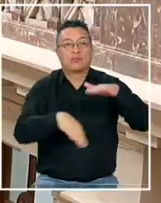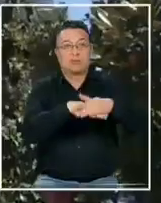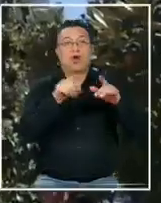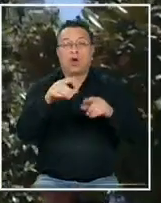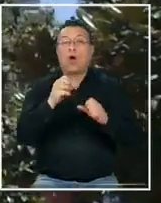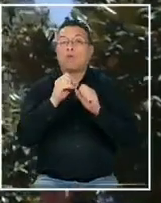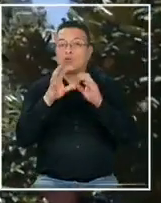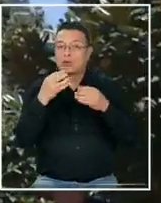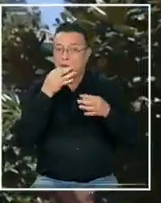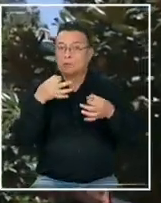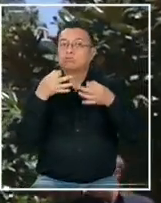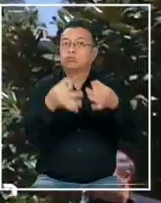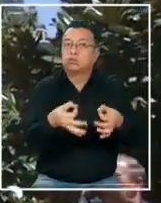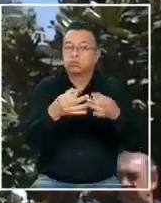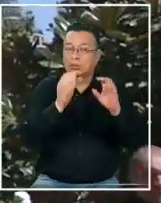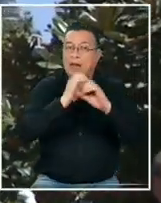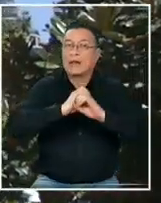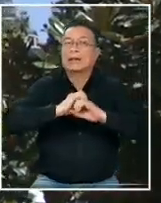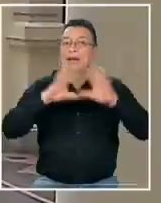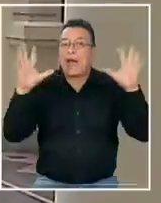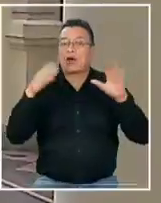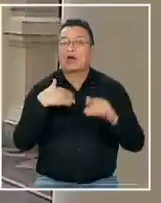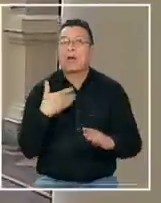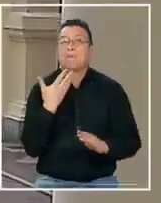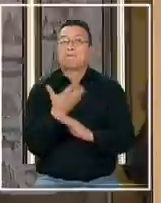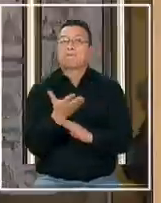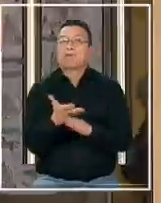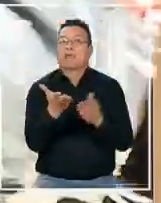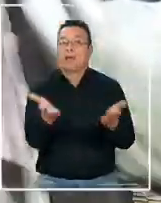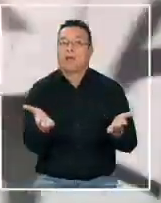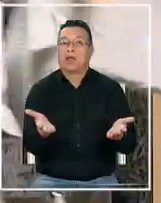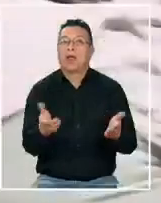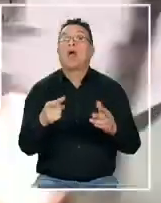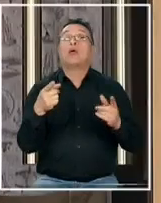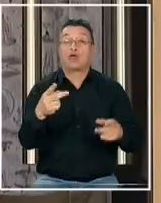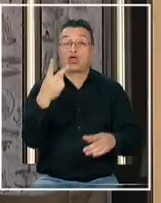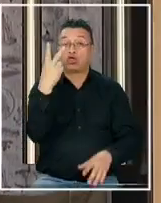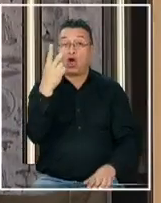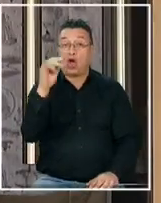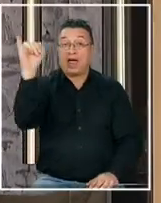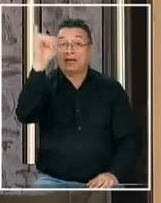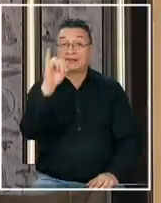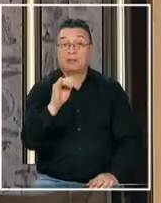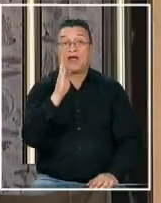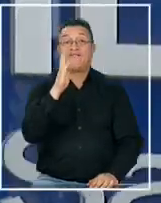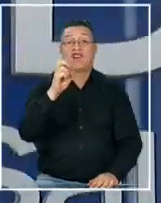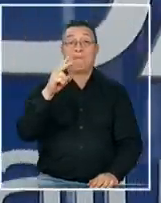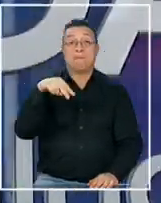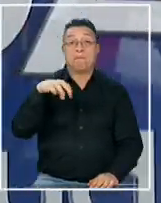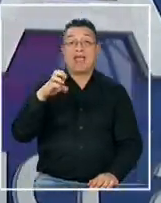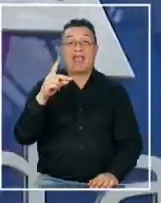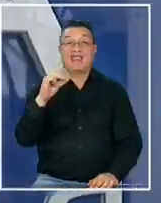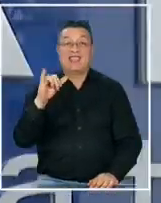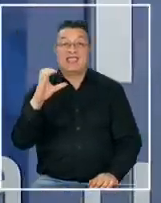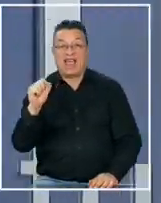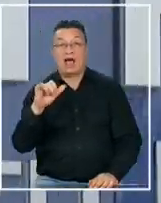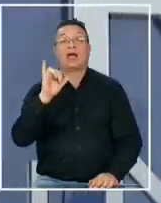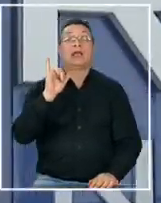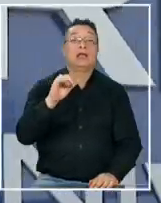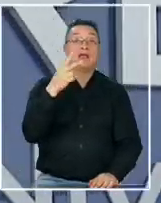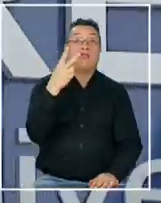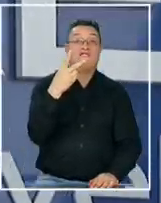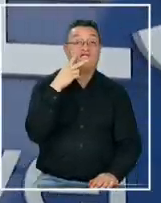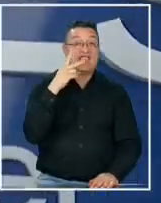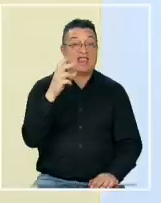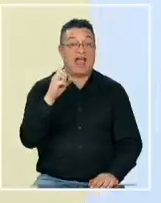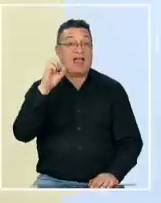de recursos de aclaración por parte de los aludidos por esta sentencia. De hecho, dos ISAPRES, Ban Médica y Vida 3, ya lo hicieron este